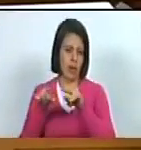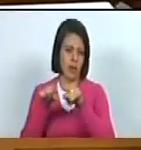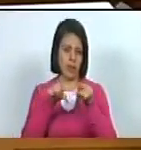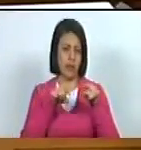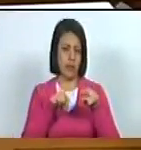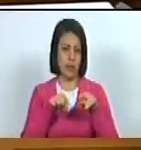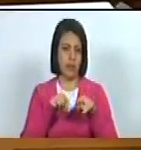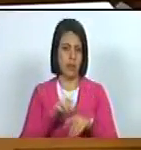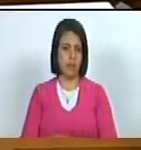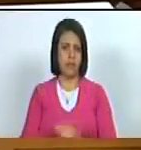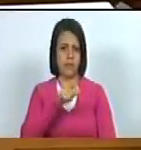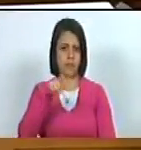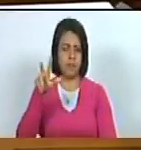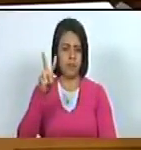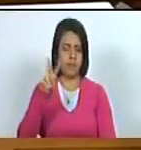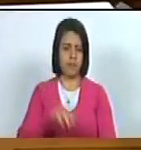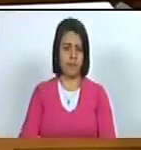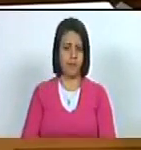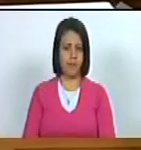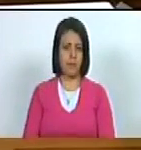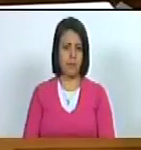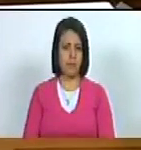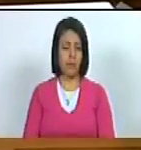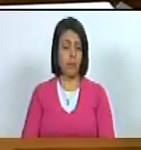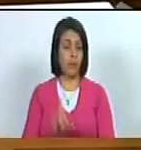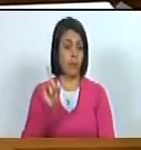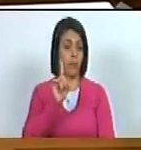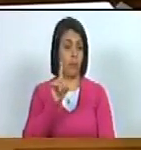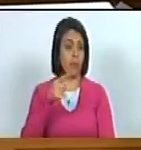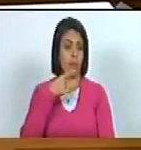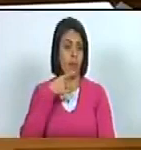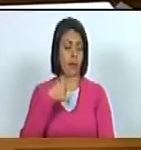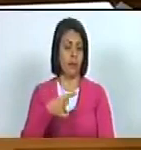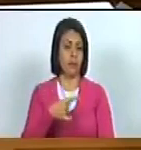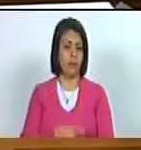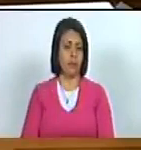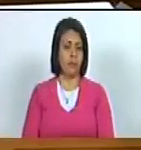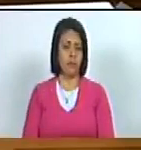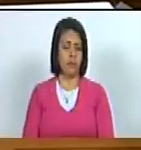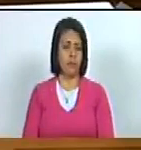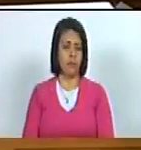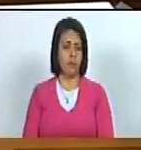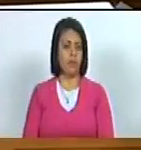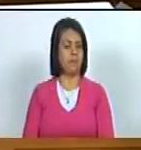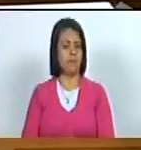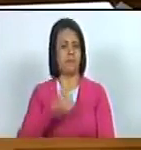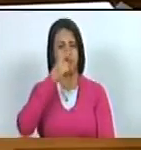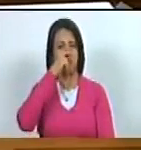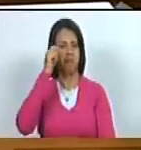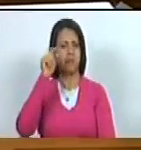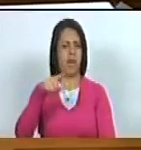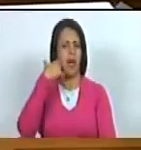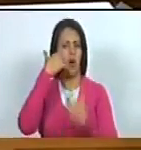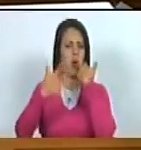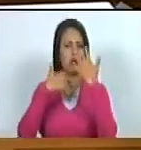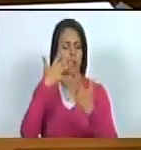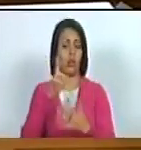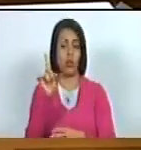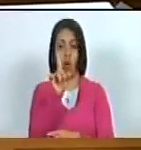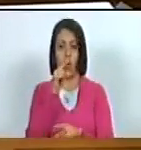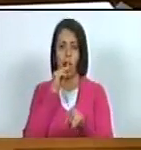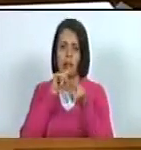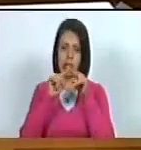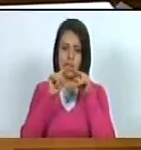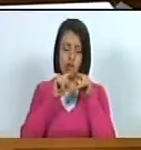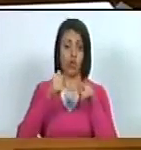a las venezolanas y no lo digo en términos peyorativos insultantes es un término clínico